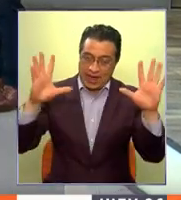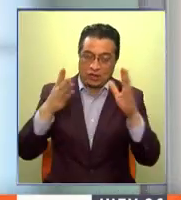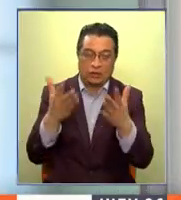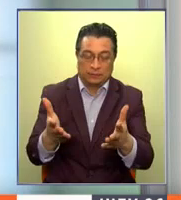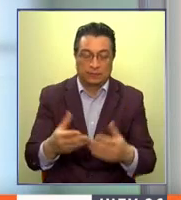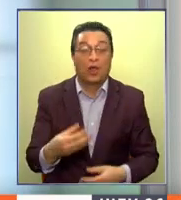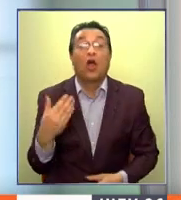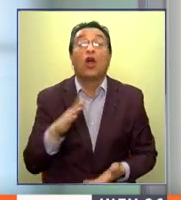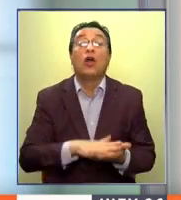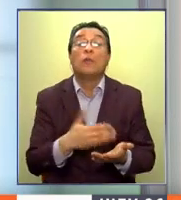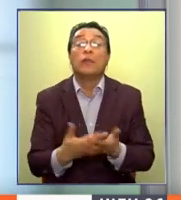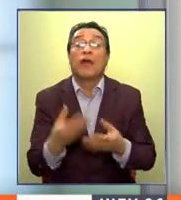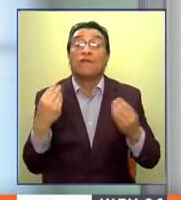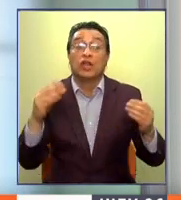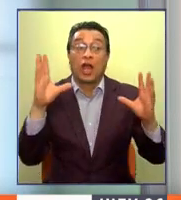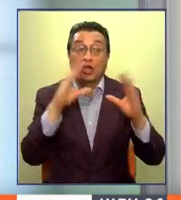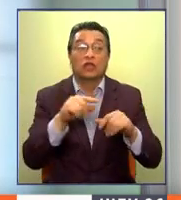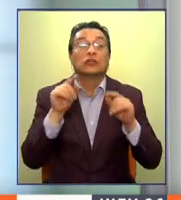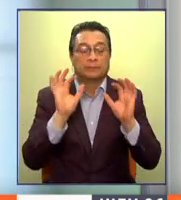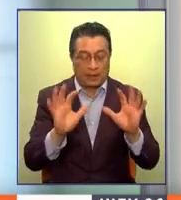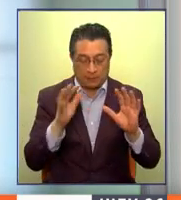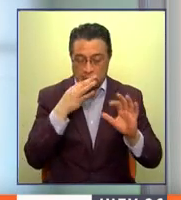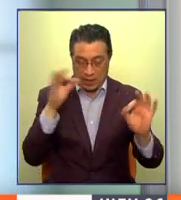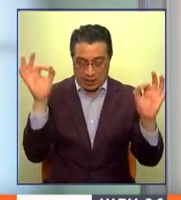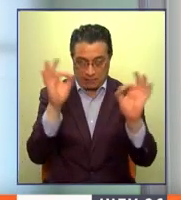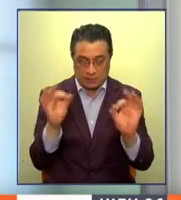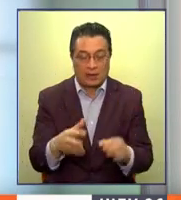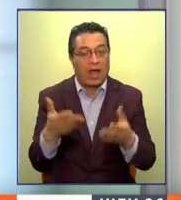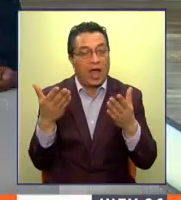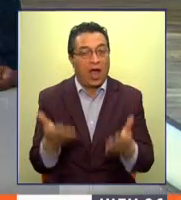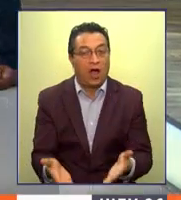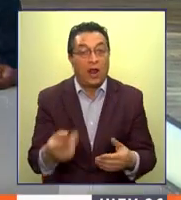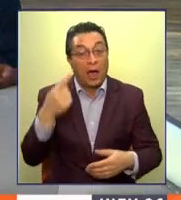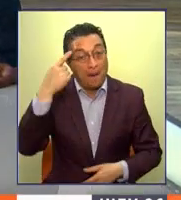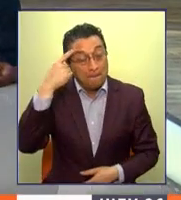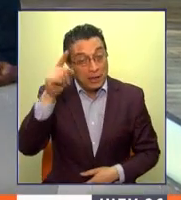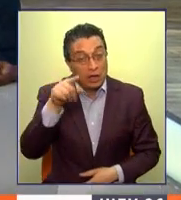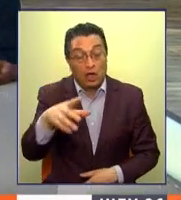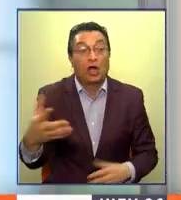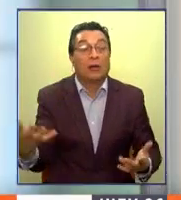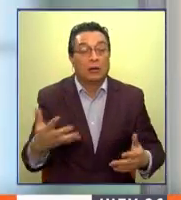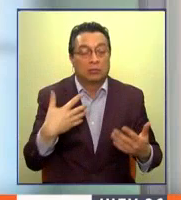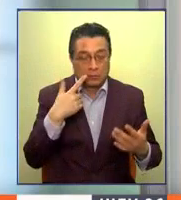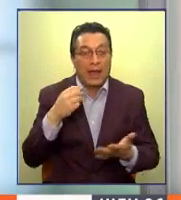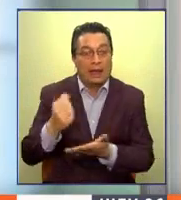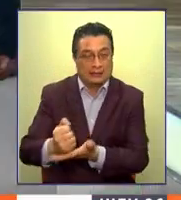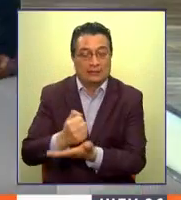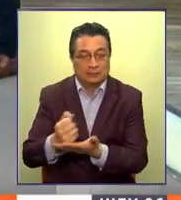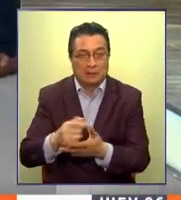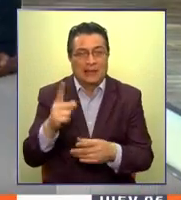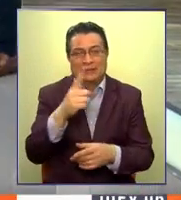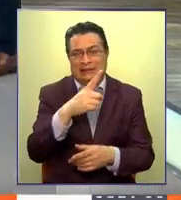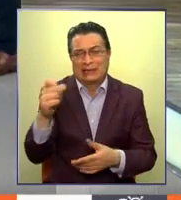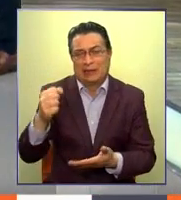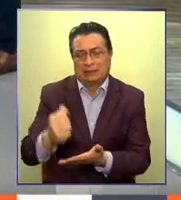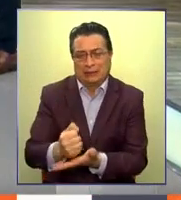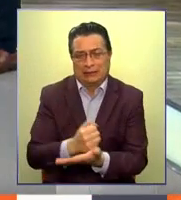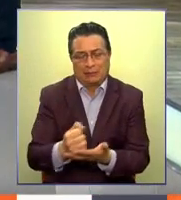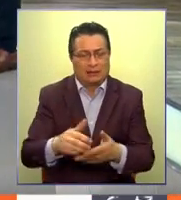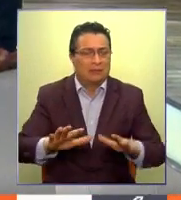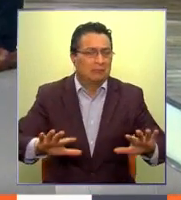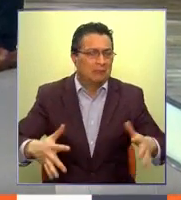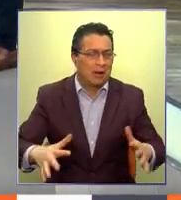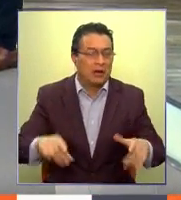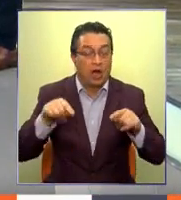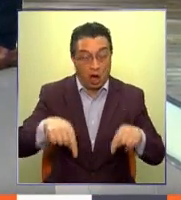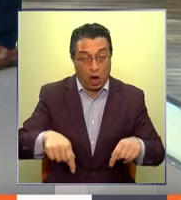noches. ¿Cómo estás, Connie? Muy buenas noches. Lo vamos a explicar de inmediato, pero sirve para hacer cerca de 100 trámites en la clave única. Y hoy día puntualmente